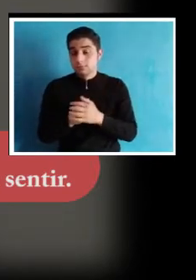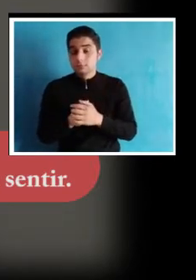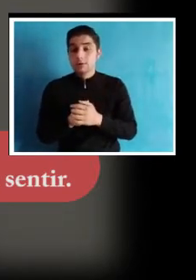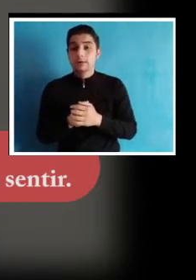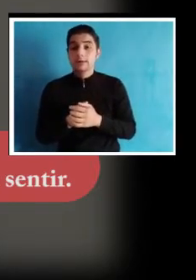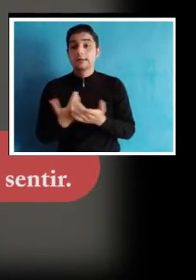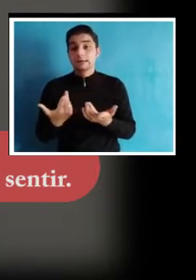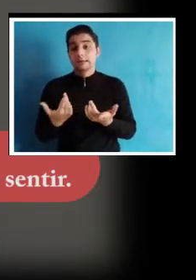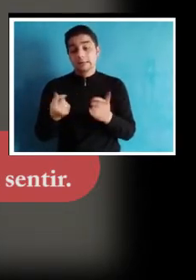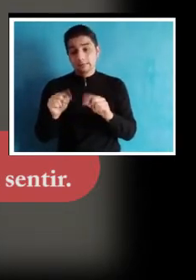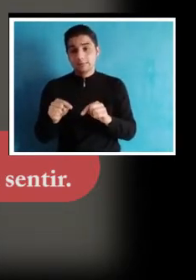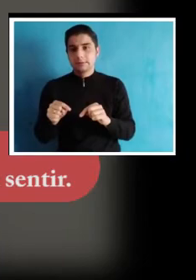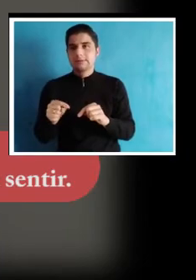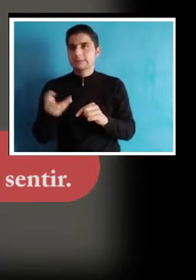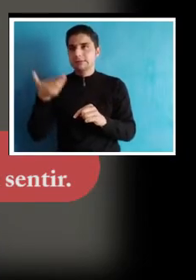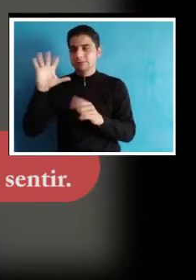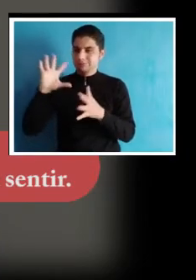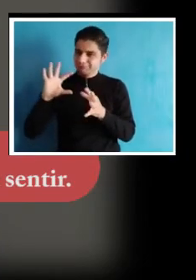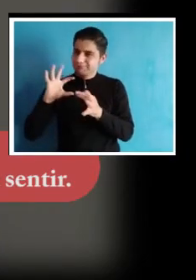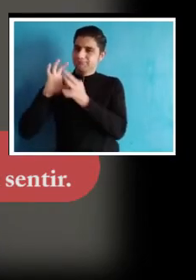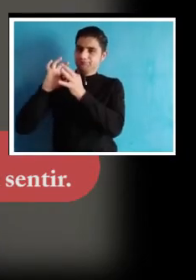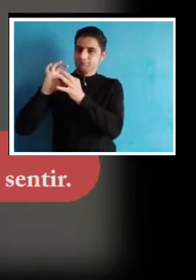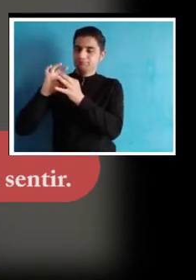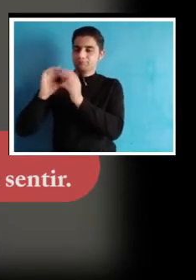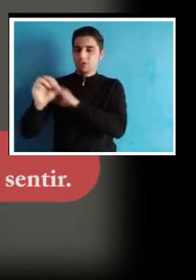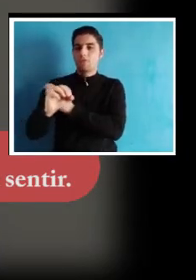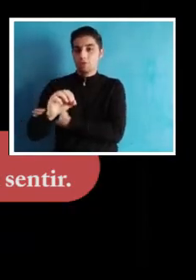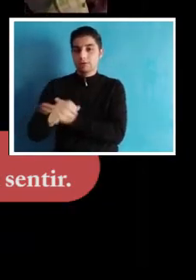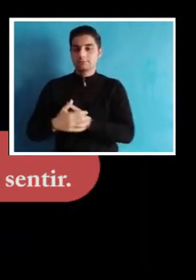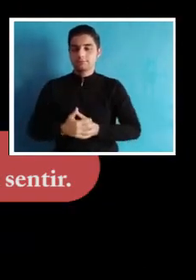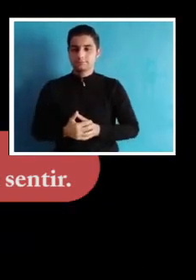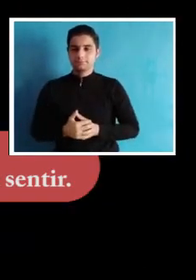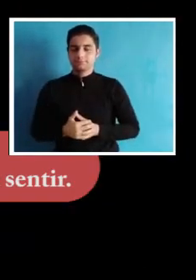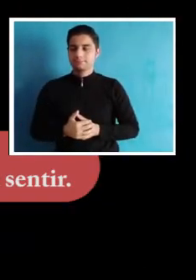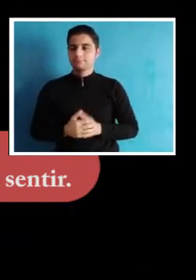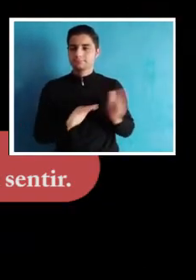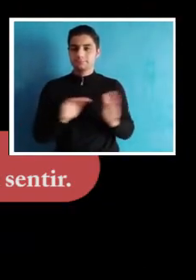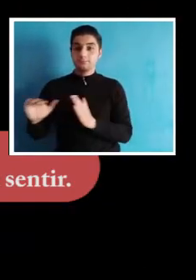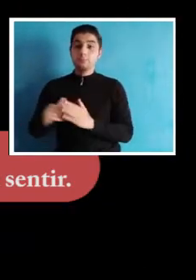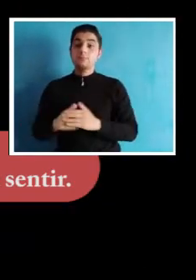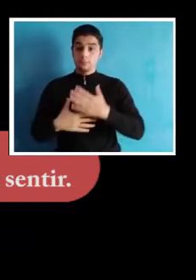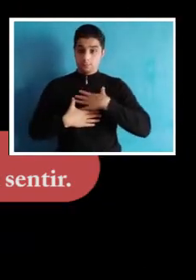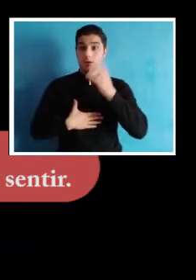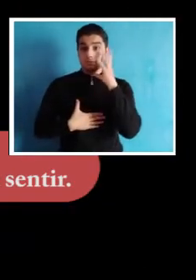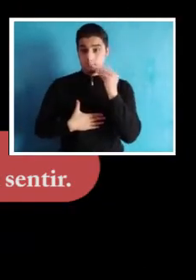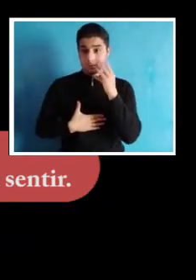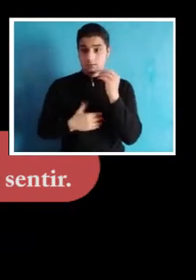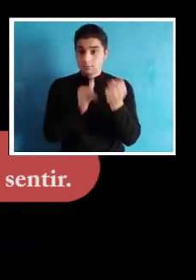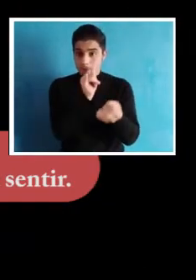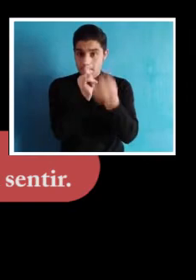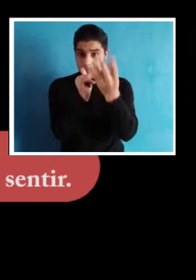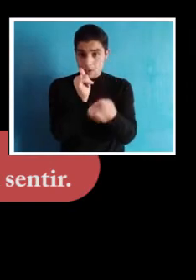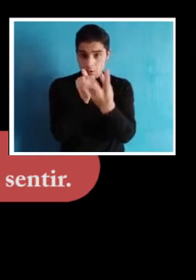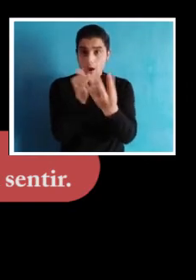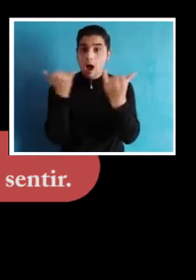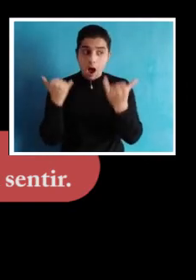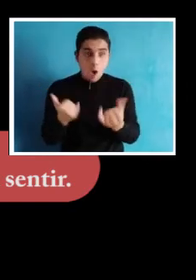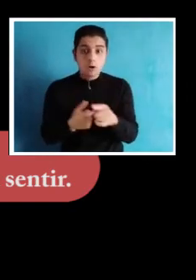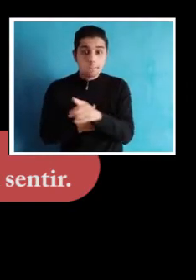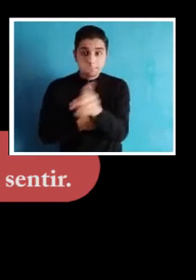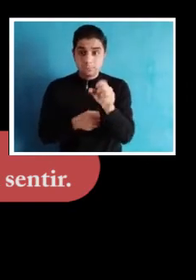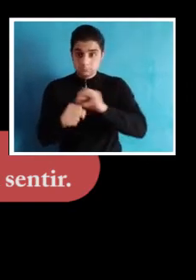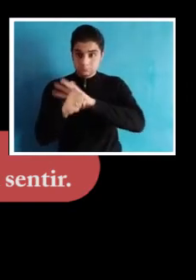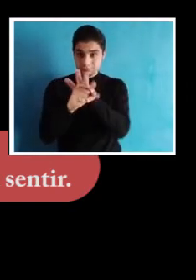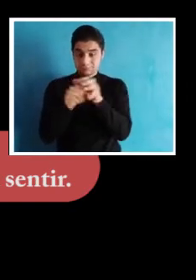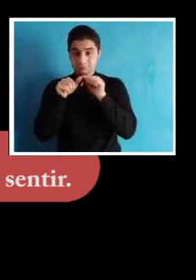muchos aspectos y también fortalecer la espiritualidad. Mi experiencia pedagógica durante esta pandemia y el propósito